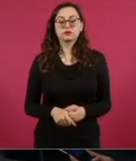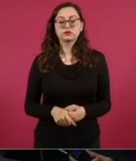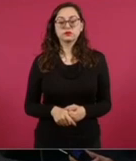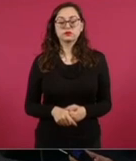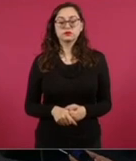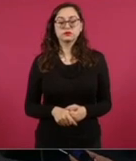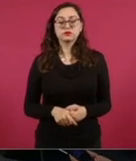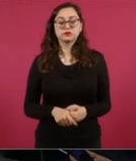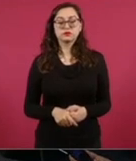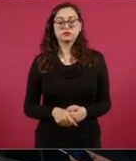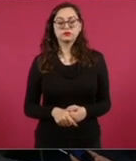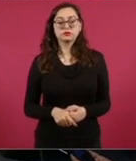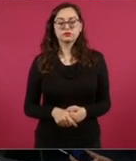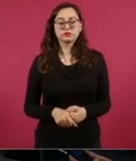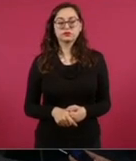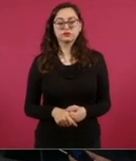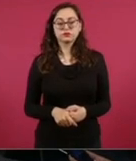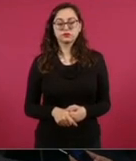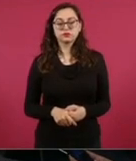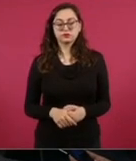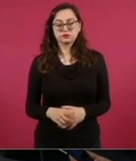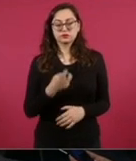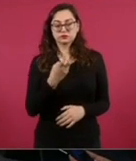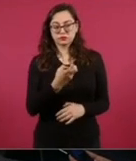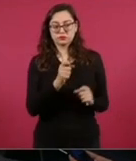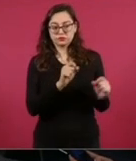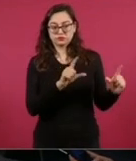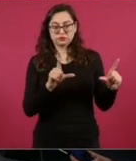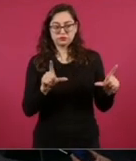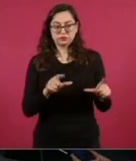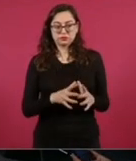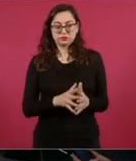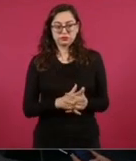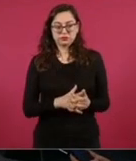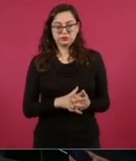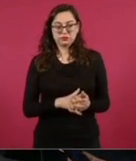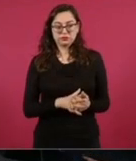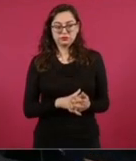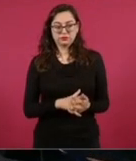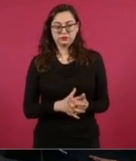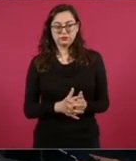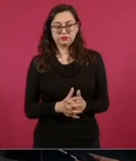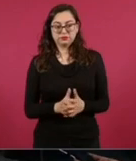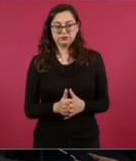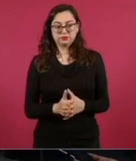Esta es la nota.